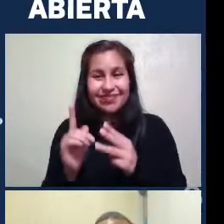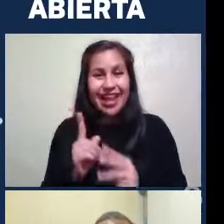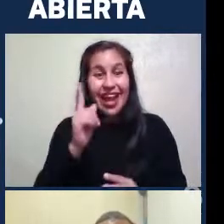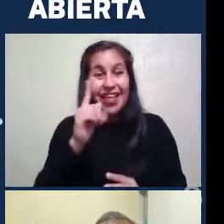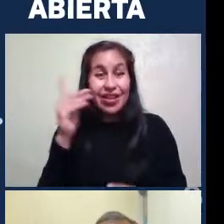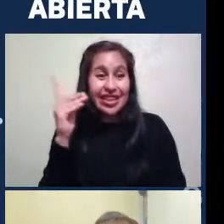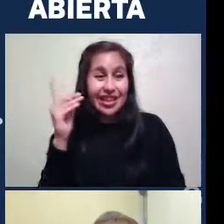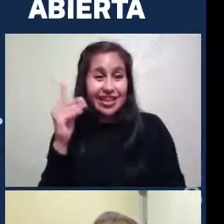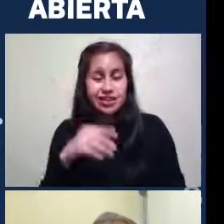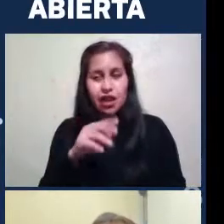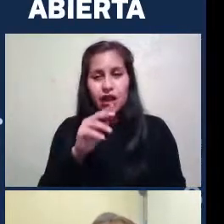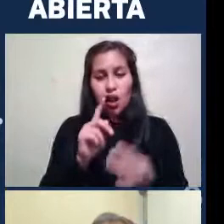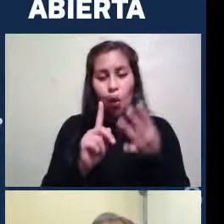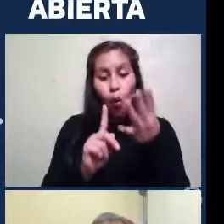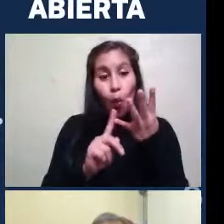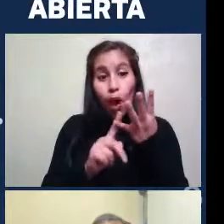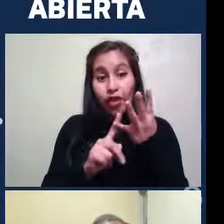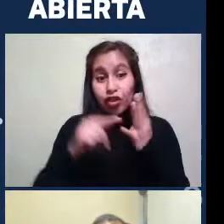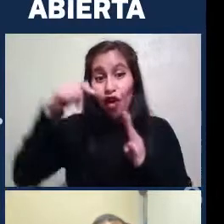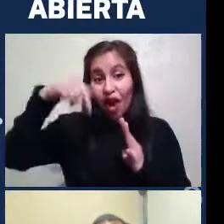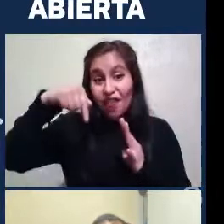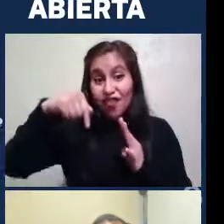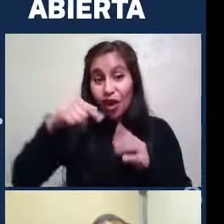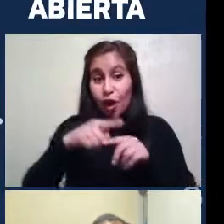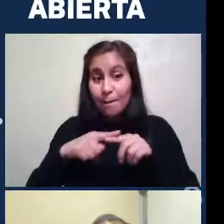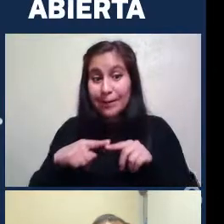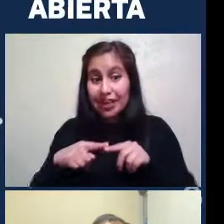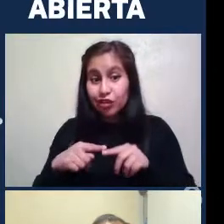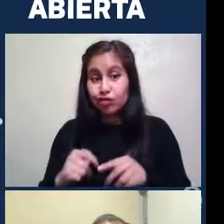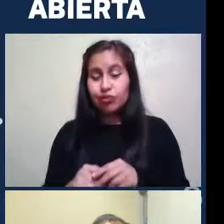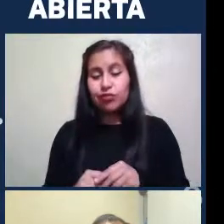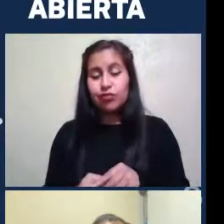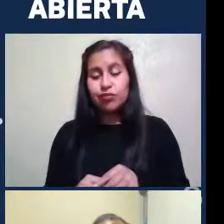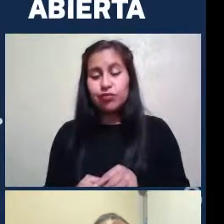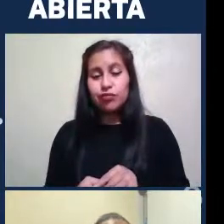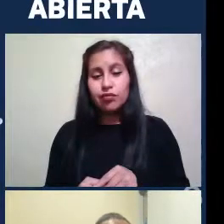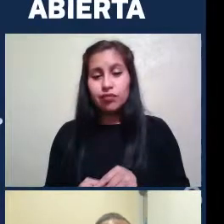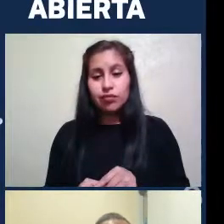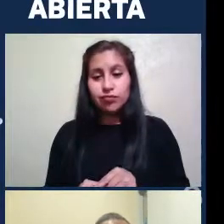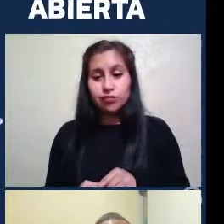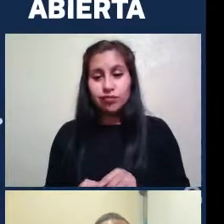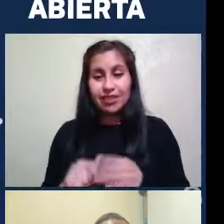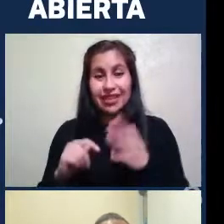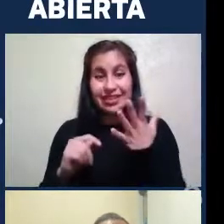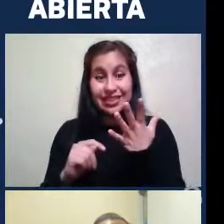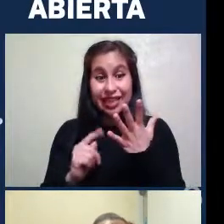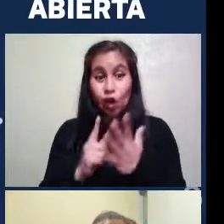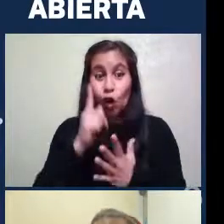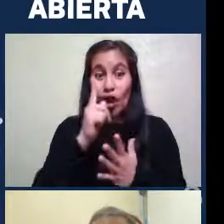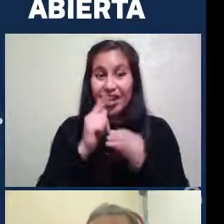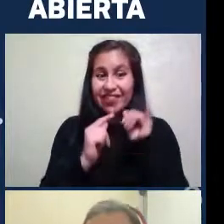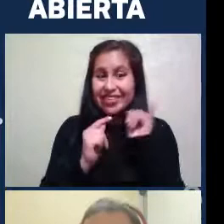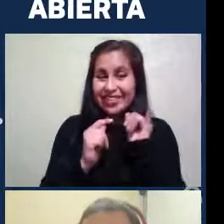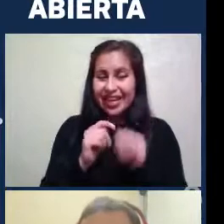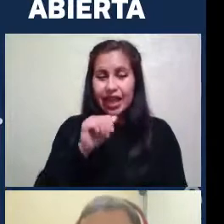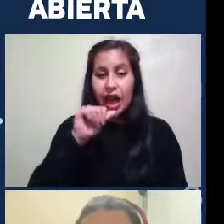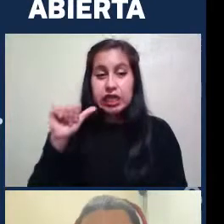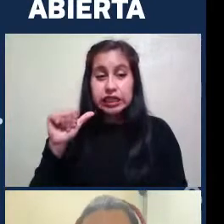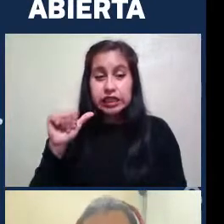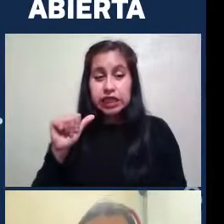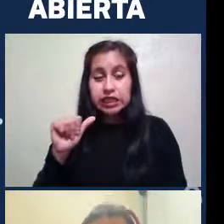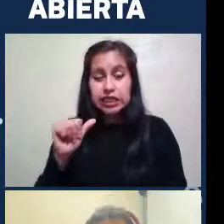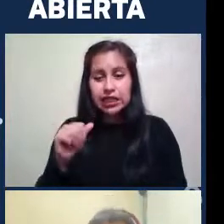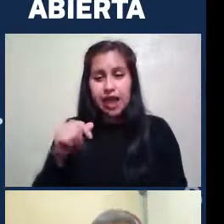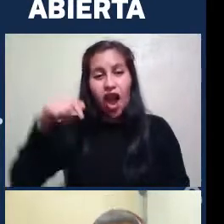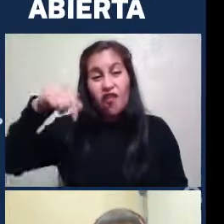El número 4 está abajo al medio El número 5 está arriba a la izquierda Y el número 6 está abajo